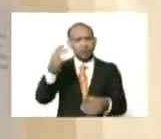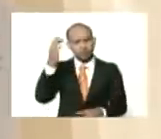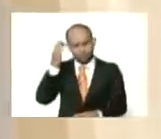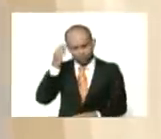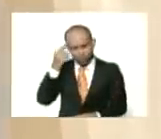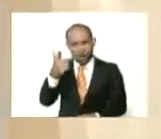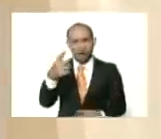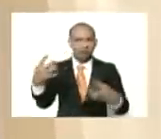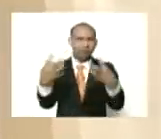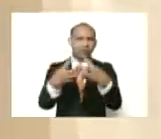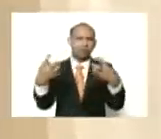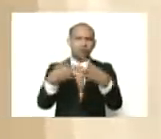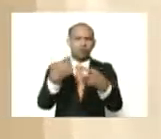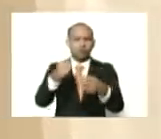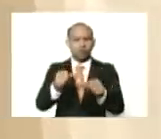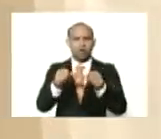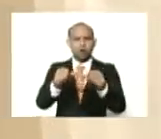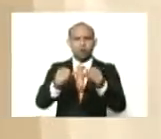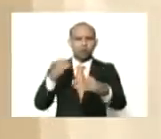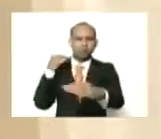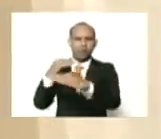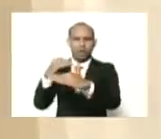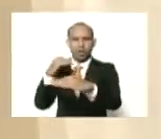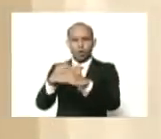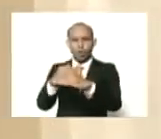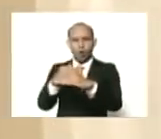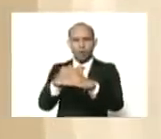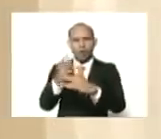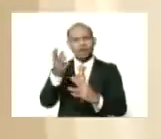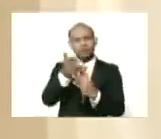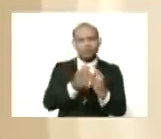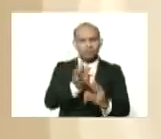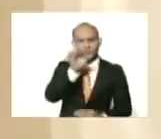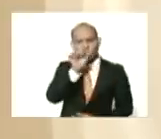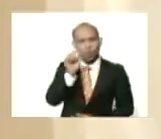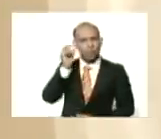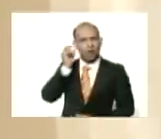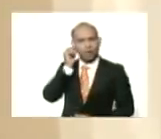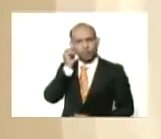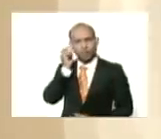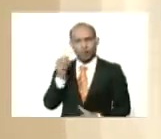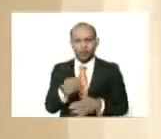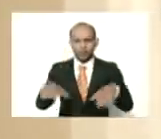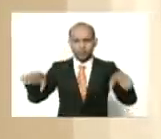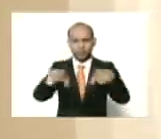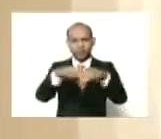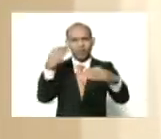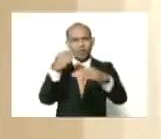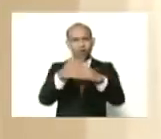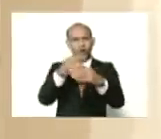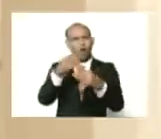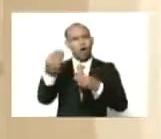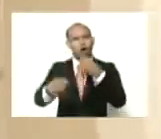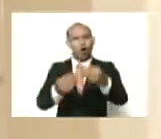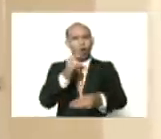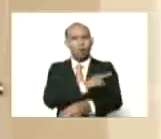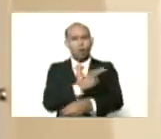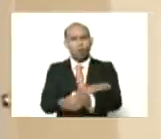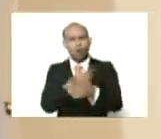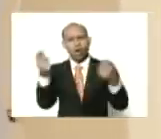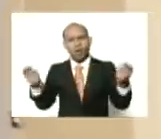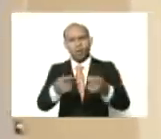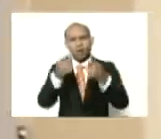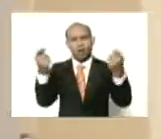como estamos luchando hoy, por la igualdad, entre hombres, mujeres, usted nos hablaba, que como en el poder popular, ya somos casi un